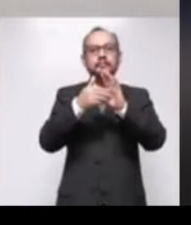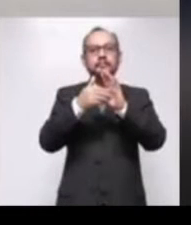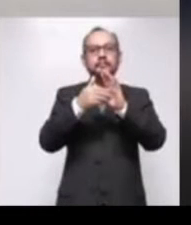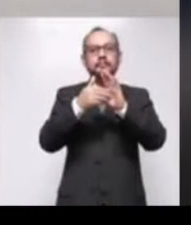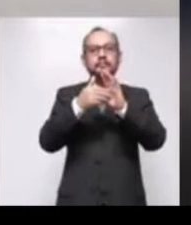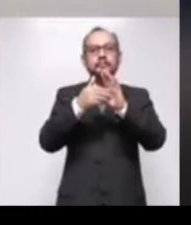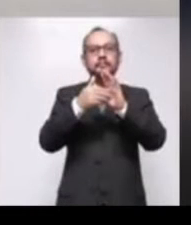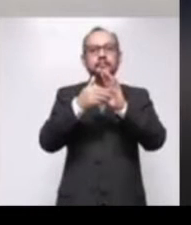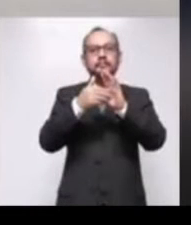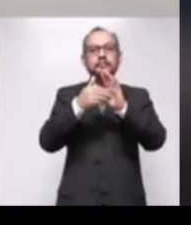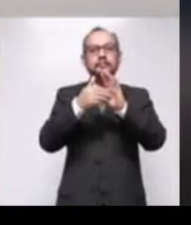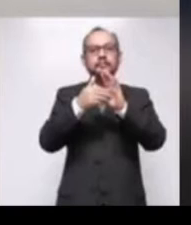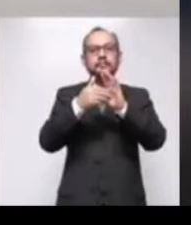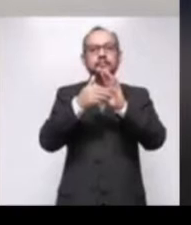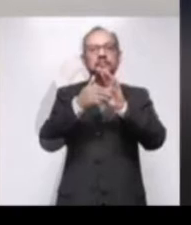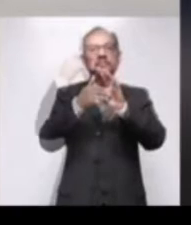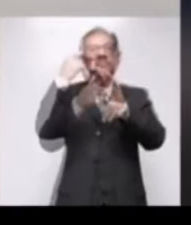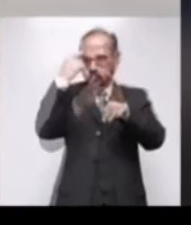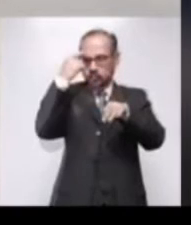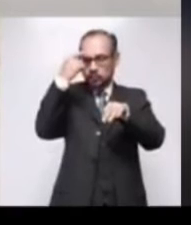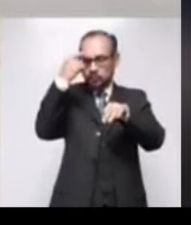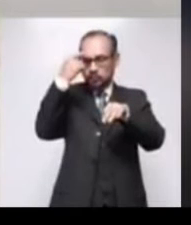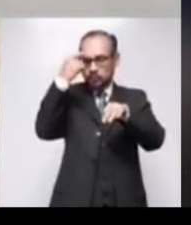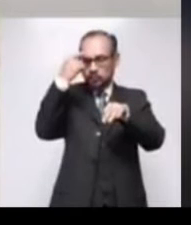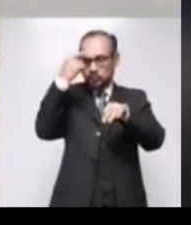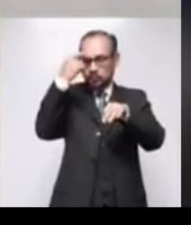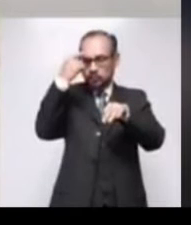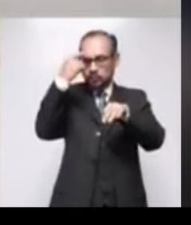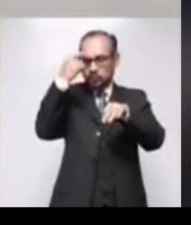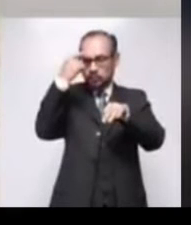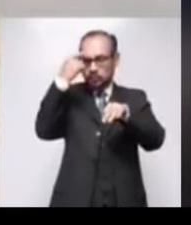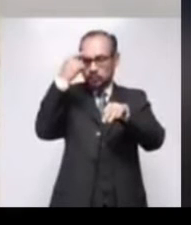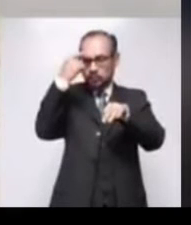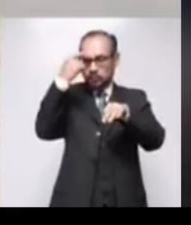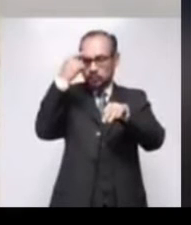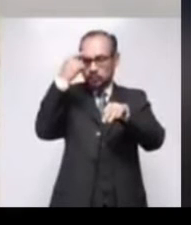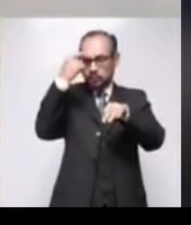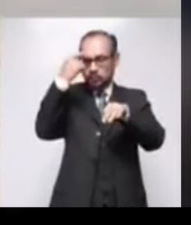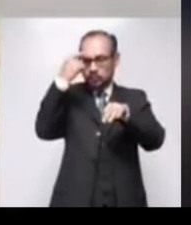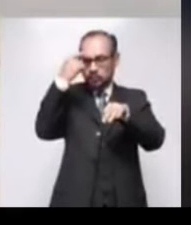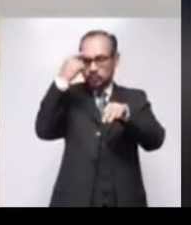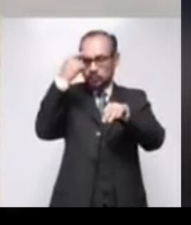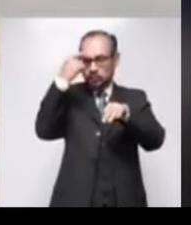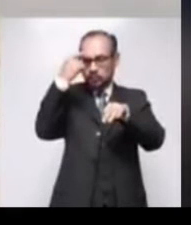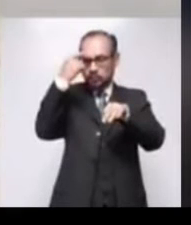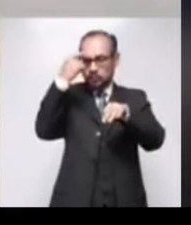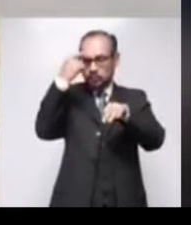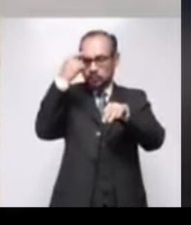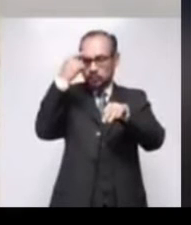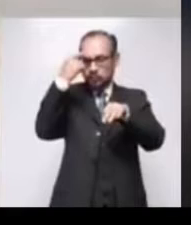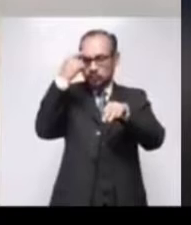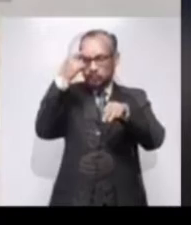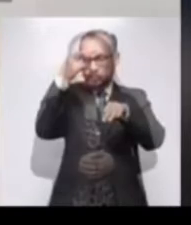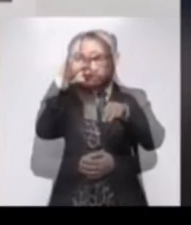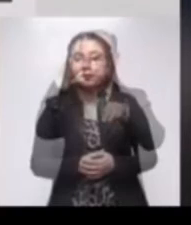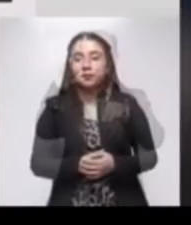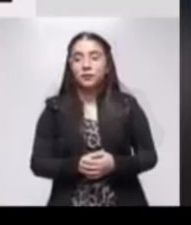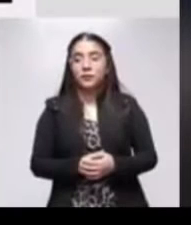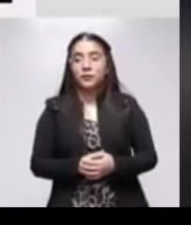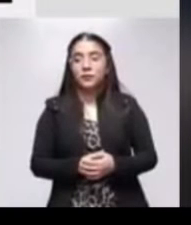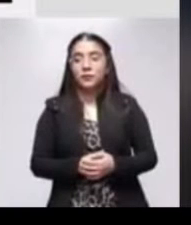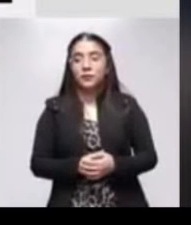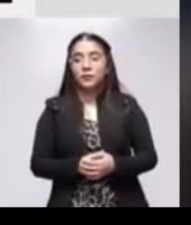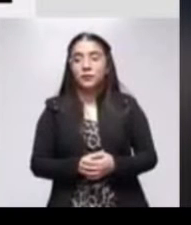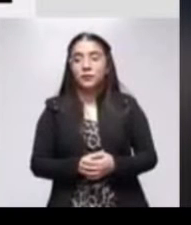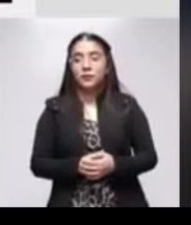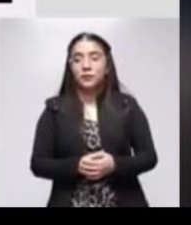revolucionaria del sufragio efectivo no reelección. En las intervenciones de Raúl Meneses privó siempre la propuesta.